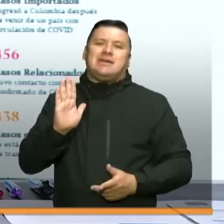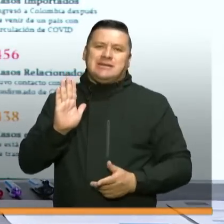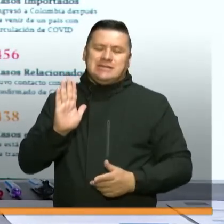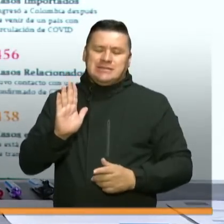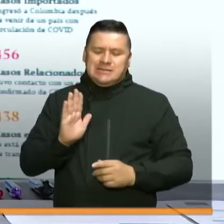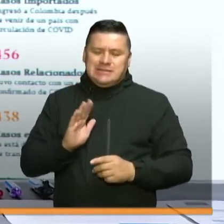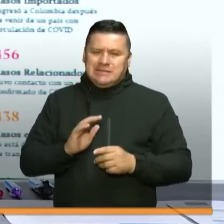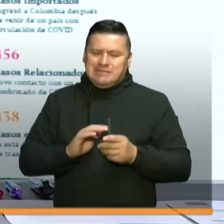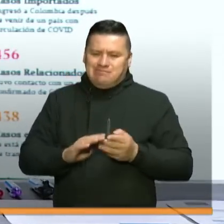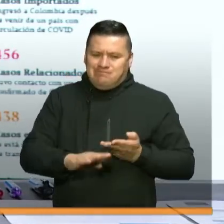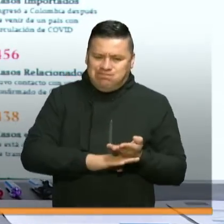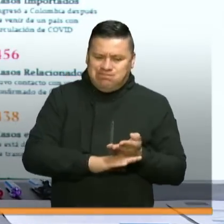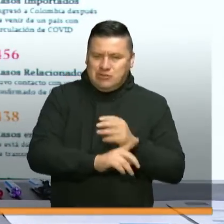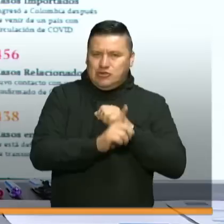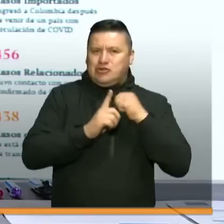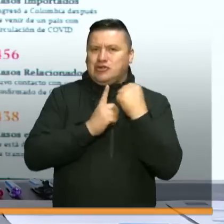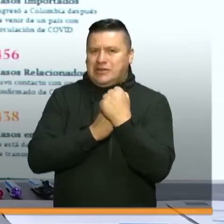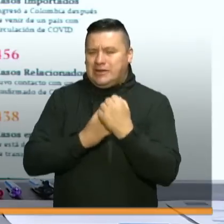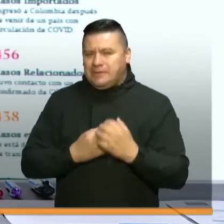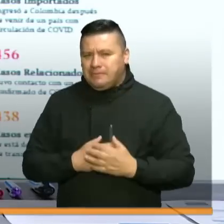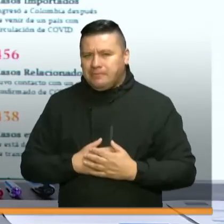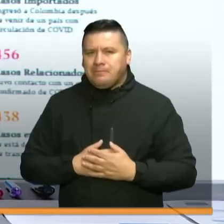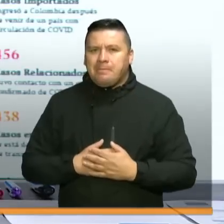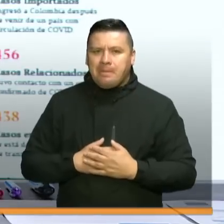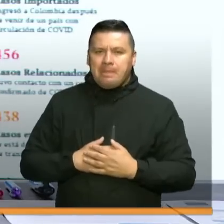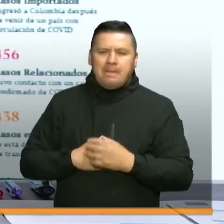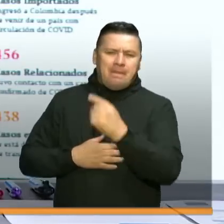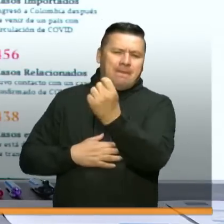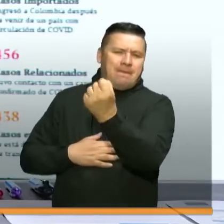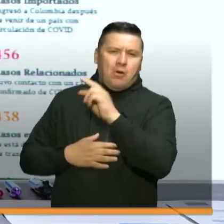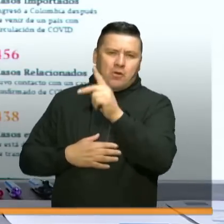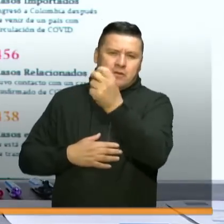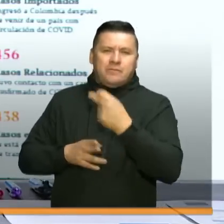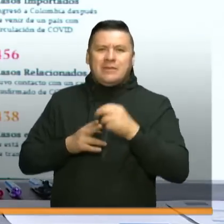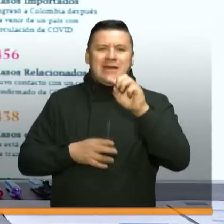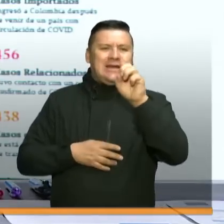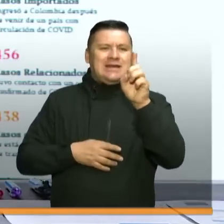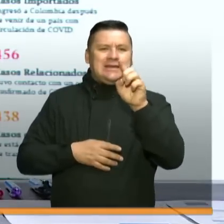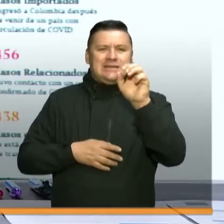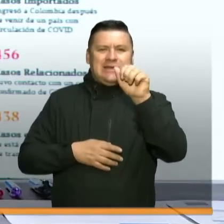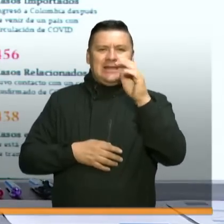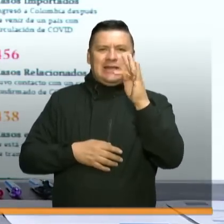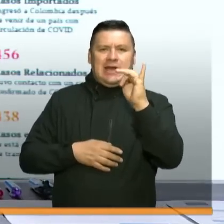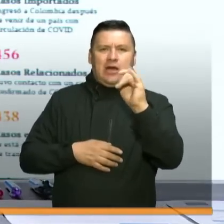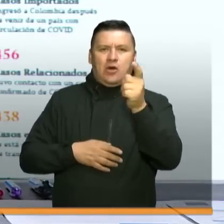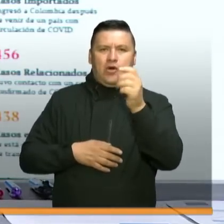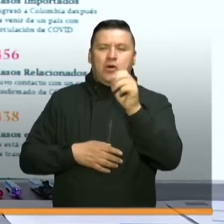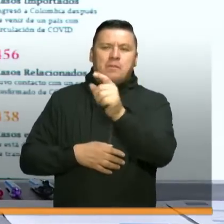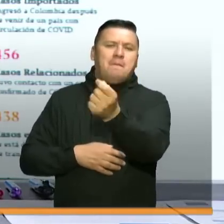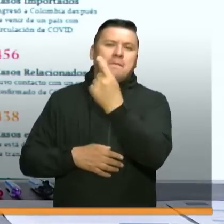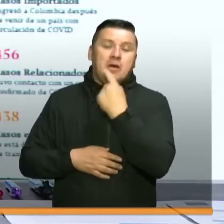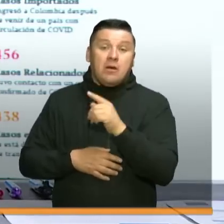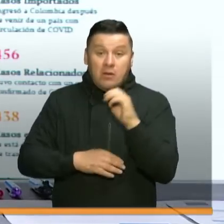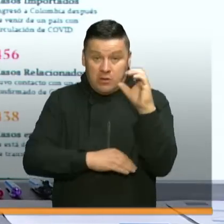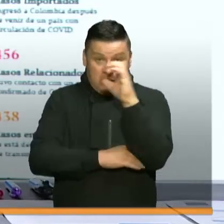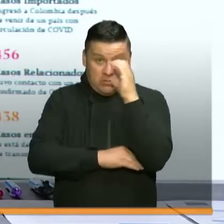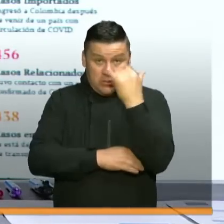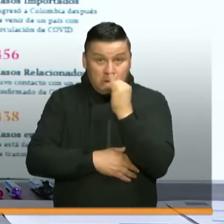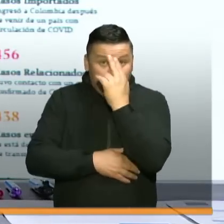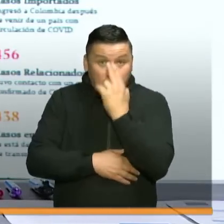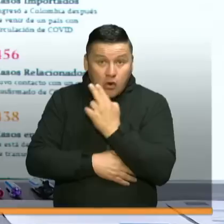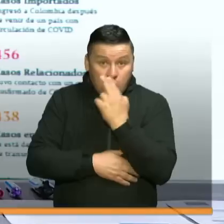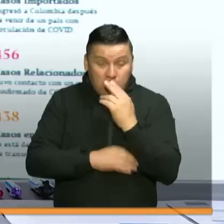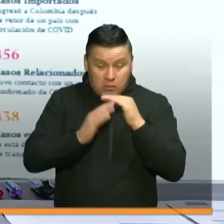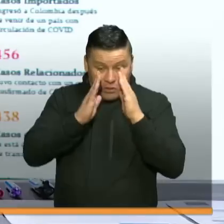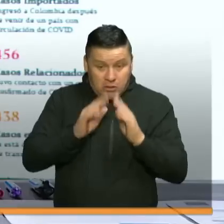mejores medidas en nuestra sociedad. Me pregunta Santiago Doncel, que si los colombianos han cumplido